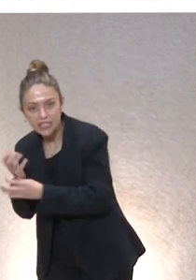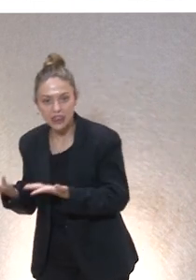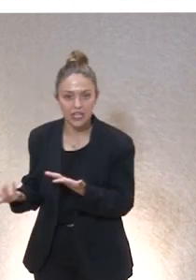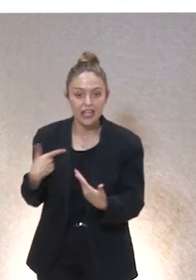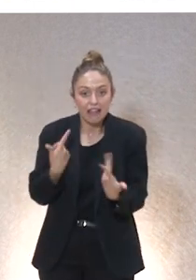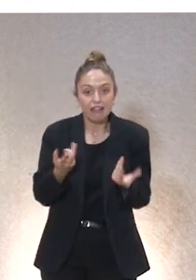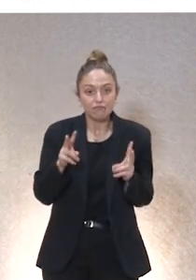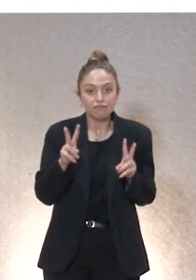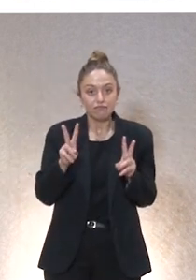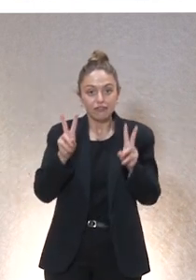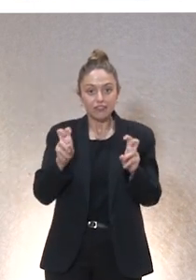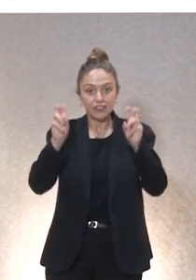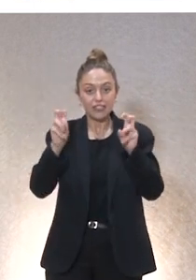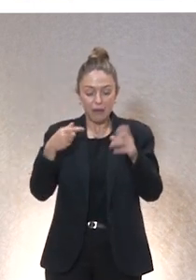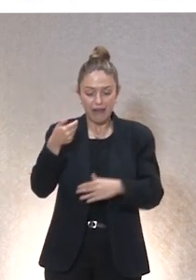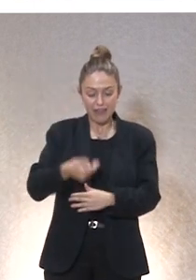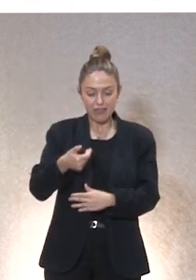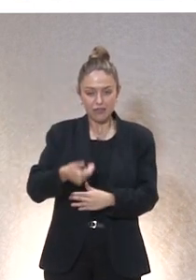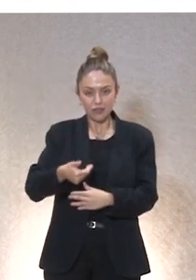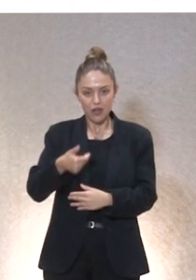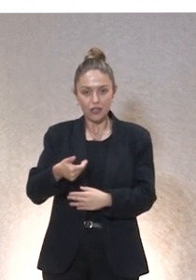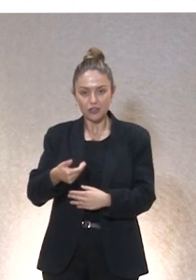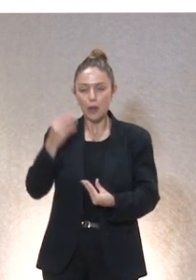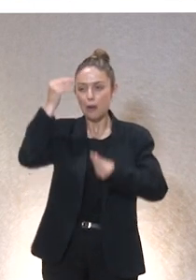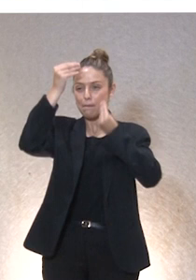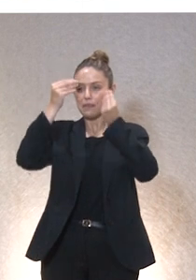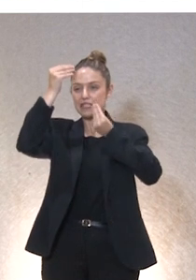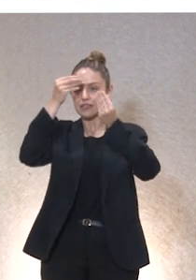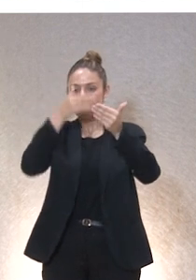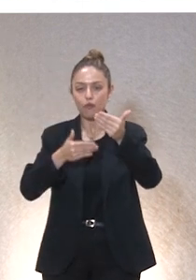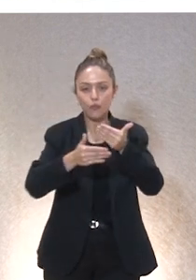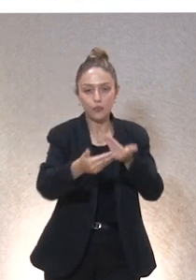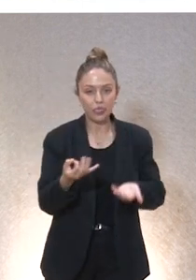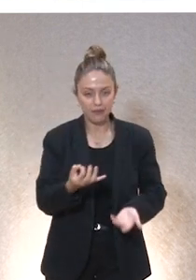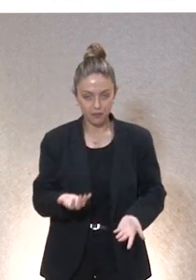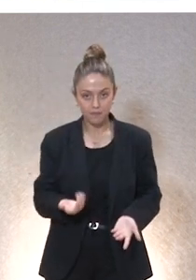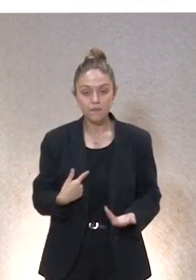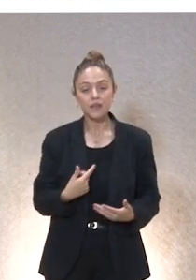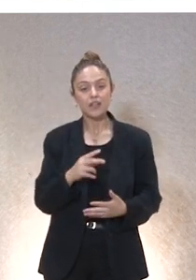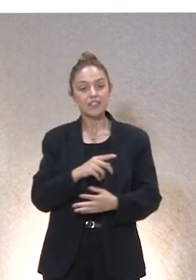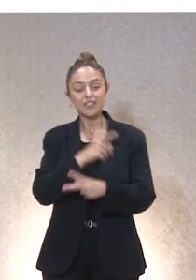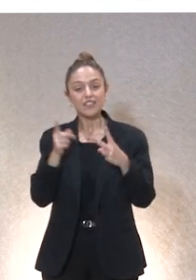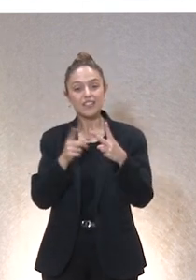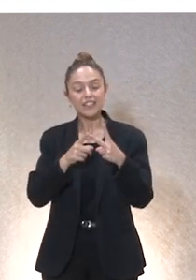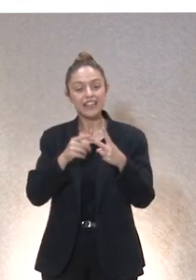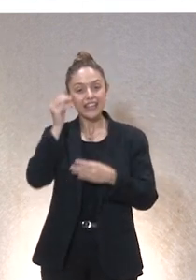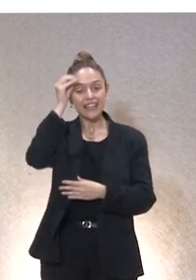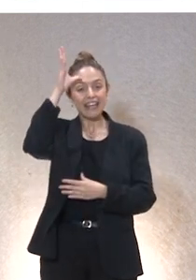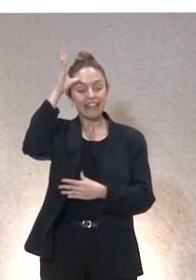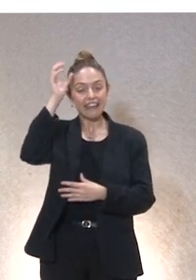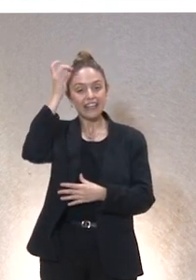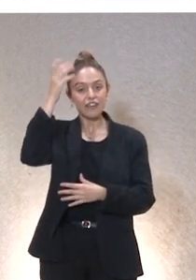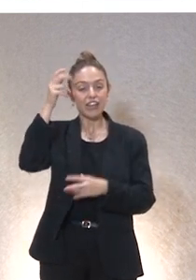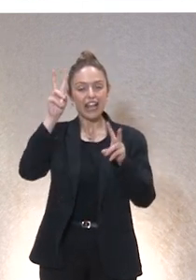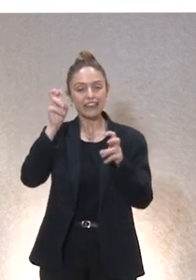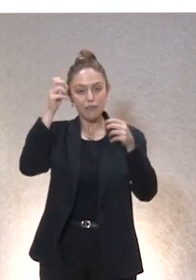educativo va a ser importante seguir pensando eso. En tercer lugar, la inteligencia artificial, como les decía, plantea el problema de